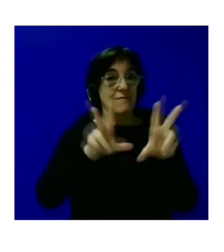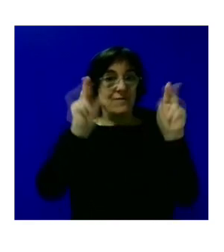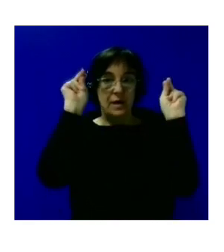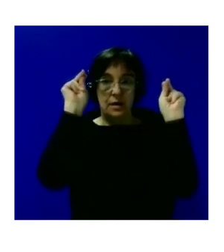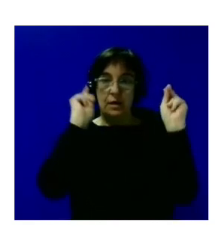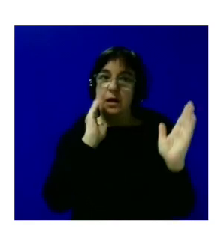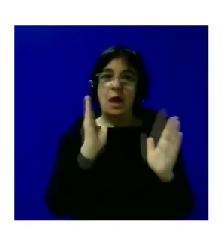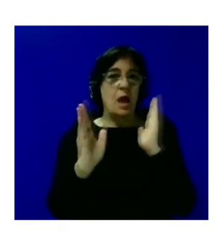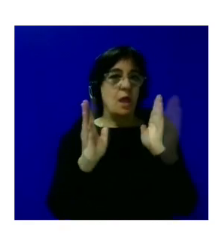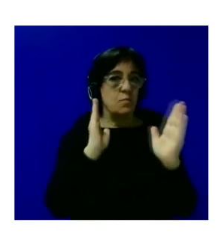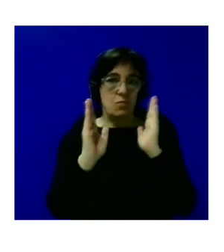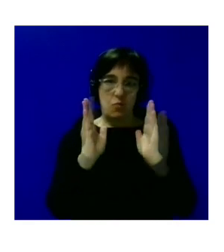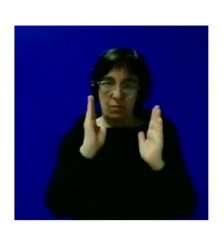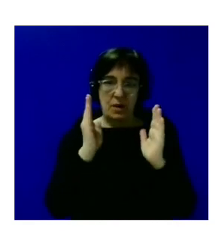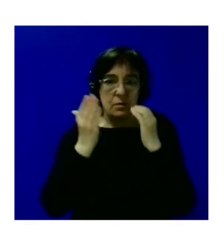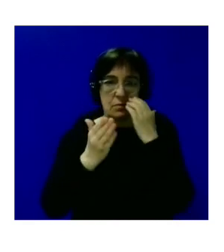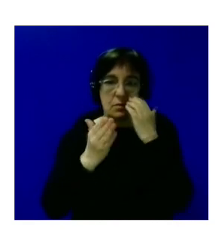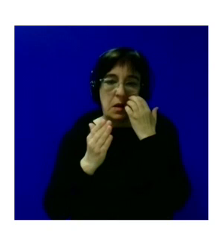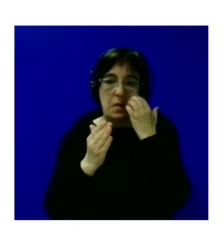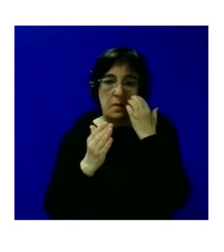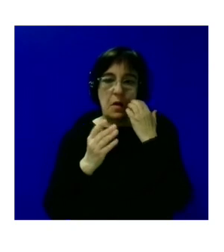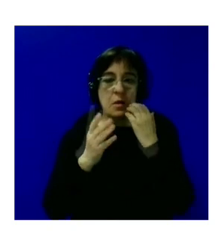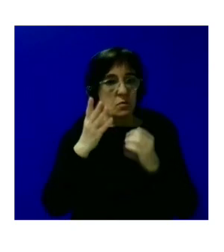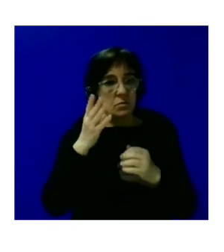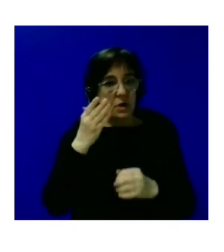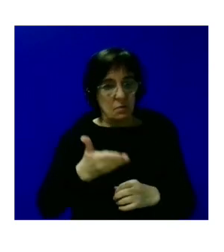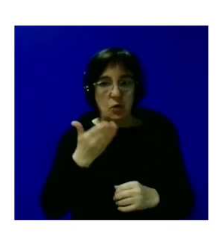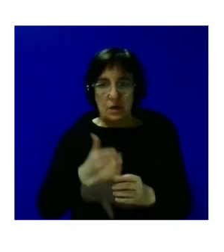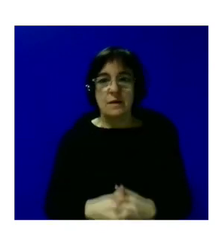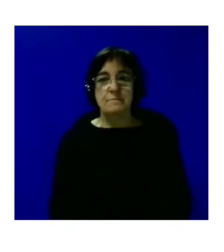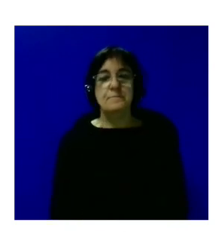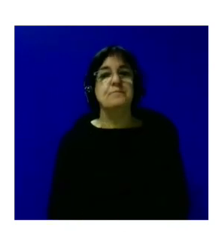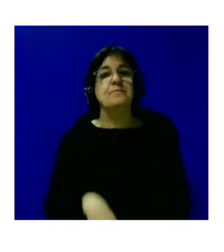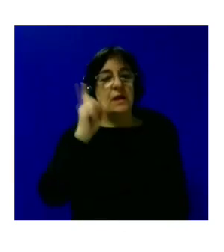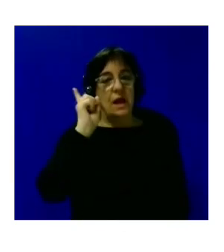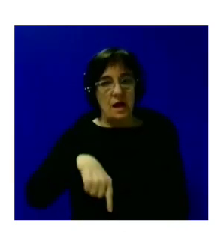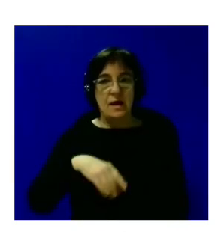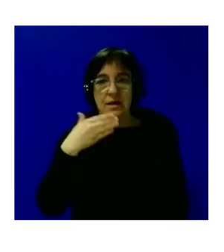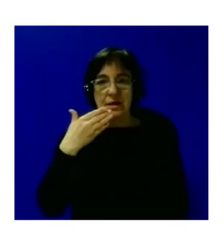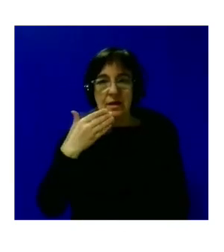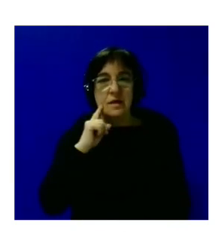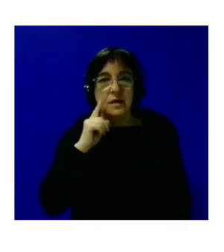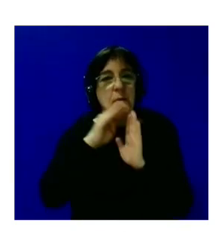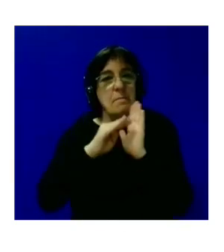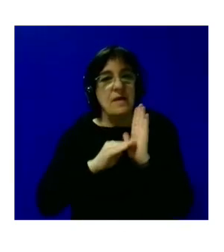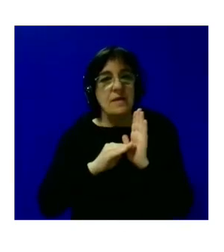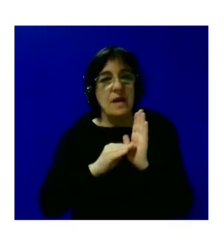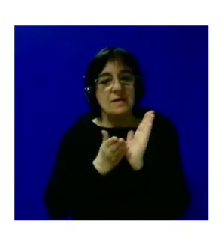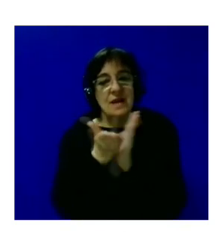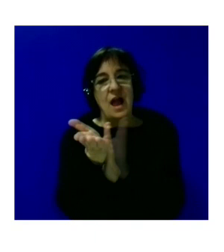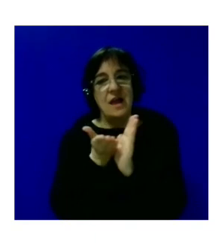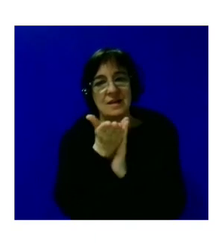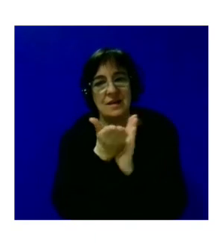momento clave es muy muy muy importante además es muy importante de cara a esas medidas alternativas a